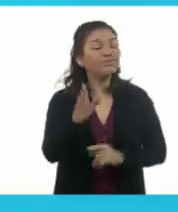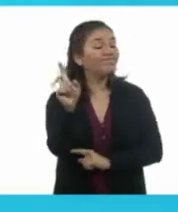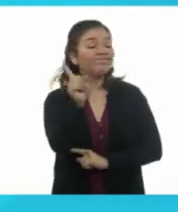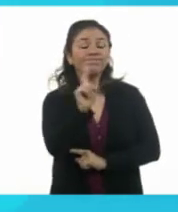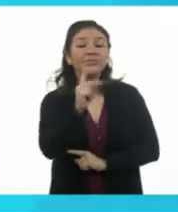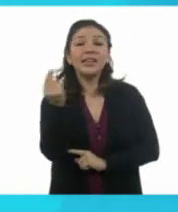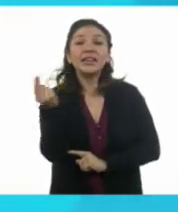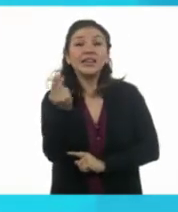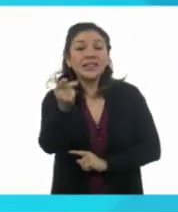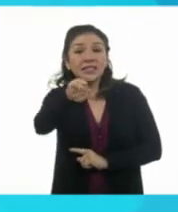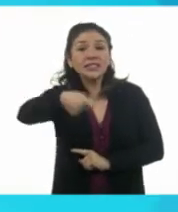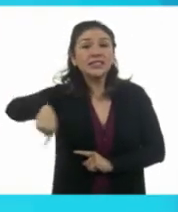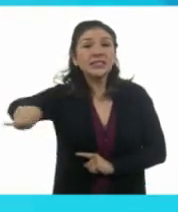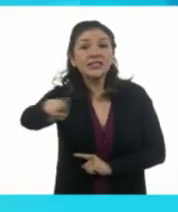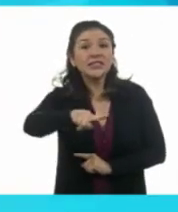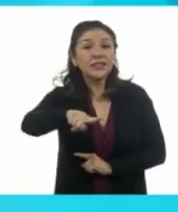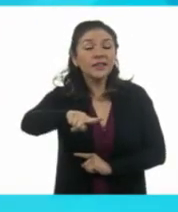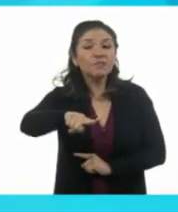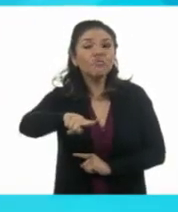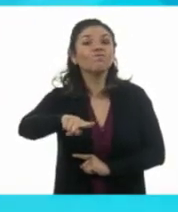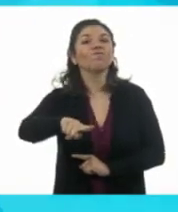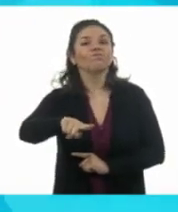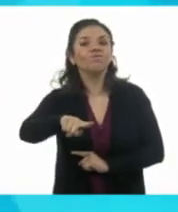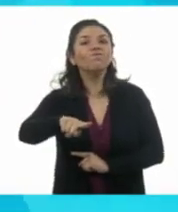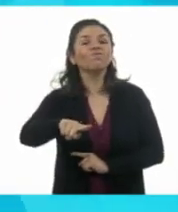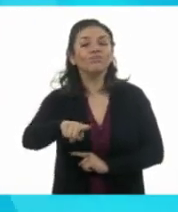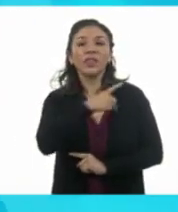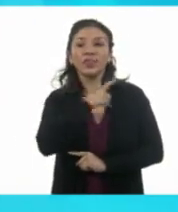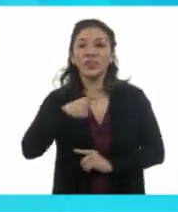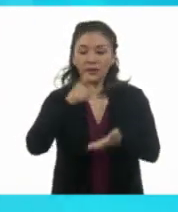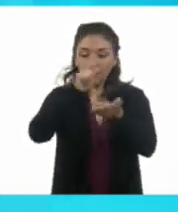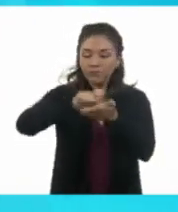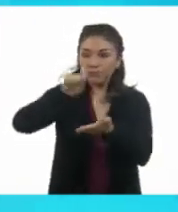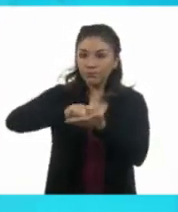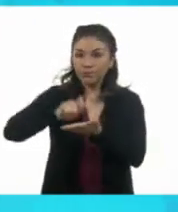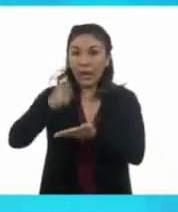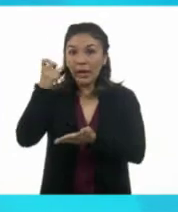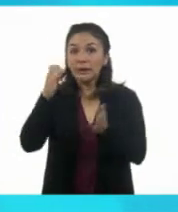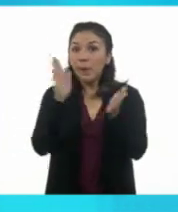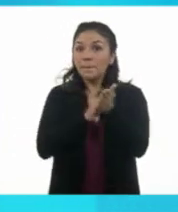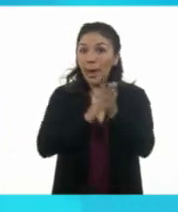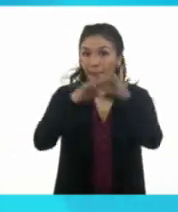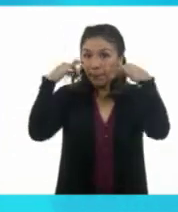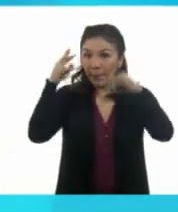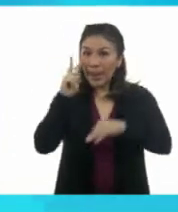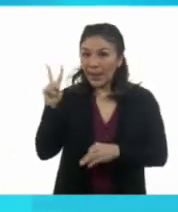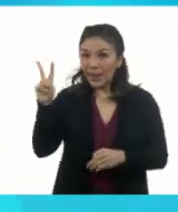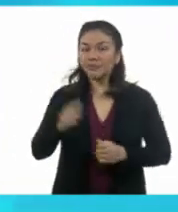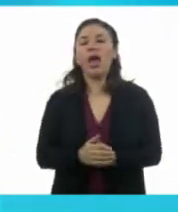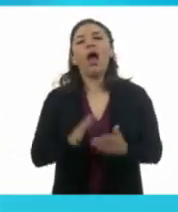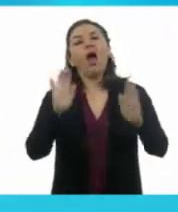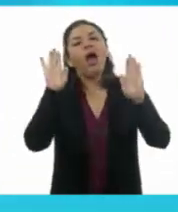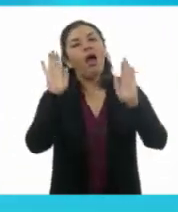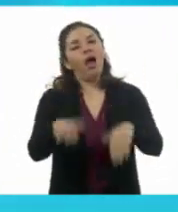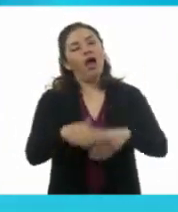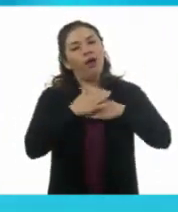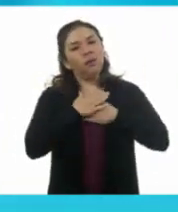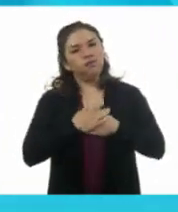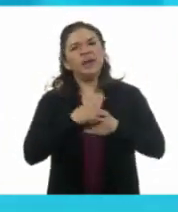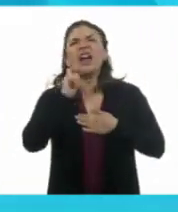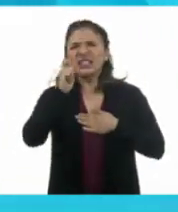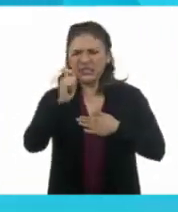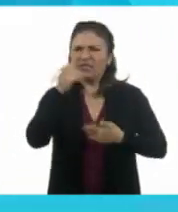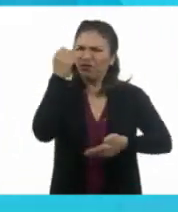Tienen que... Solo tienen que llenar estos documentos. ¿Son listas de pendientes?